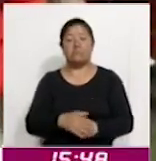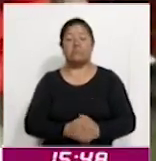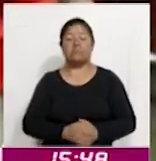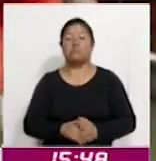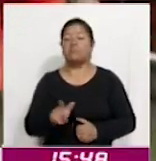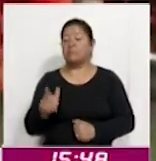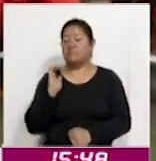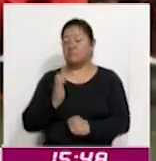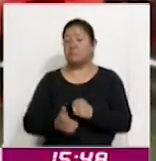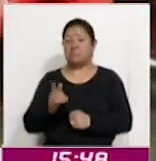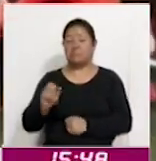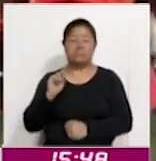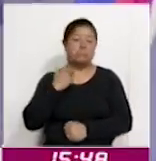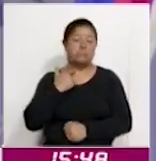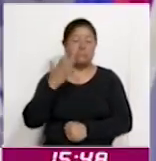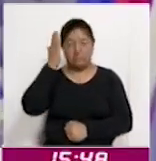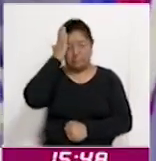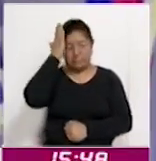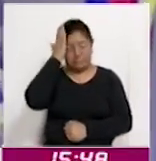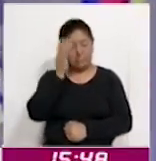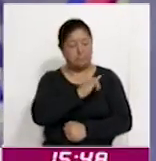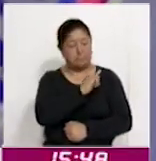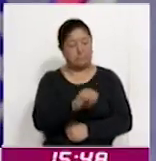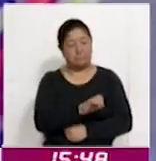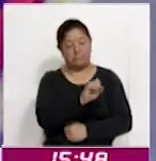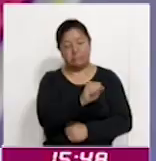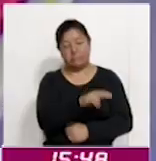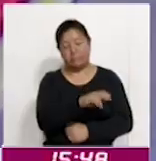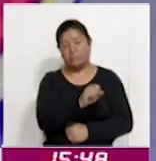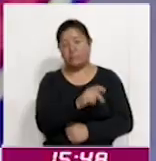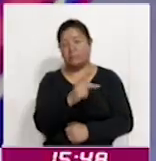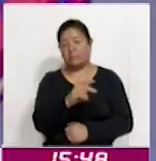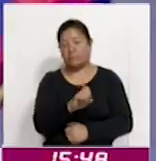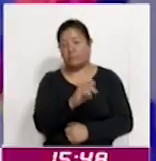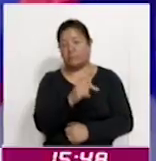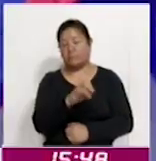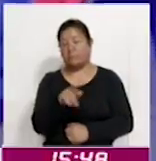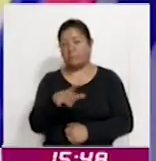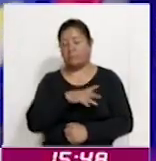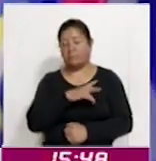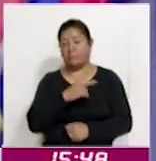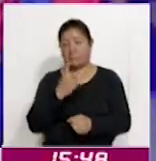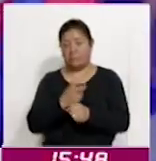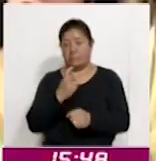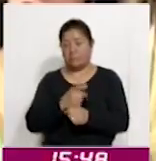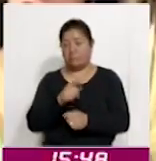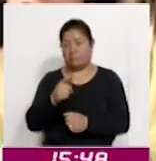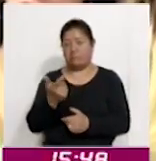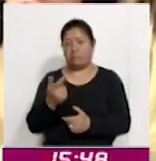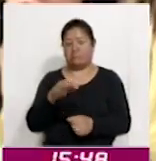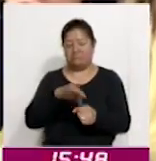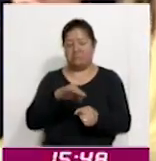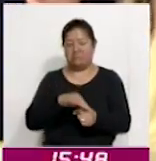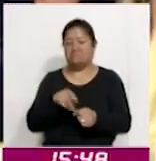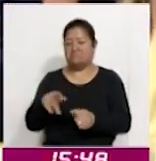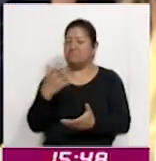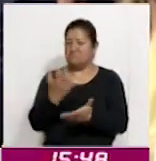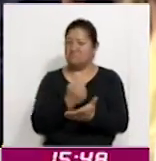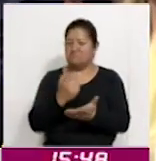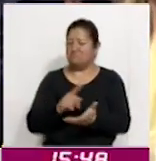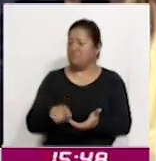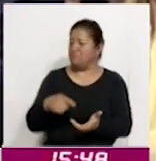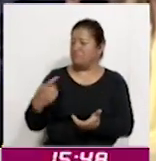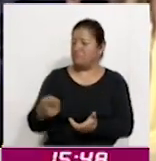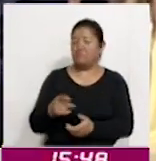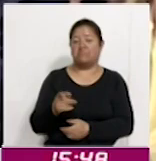exmandatario José Pepe Mujica ganó el domingo la segunda vuelta de las elecciones presidenciales al oficialista de centro